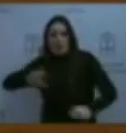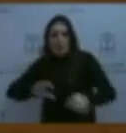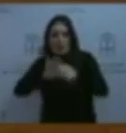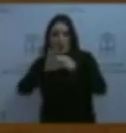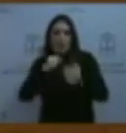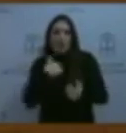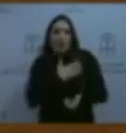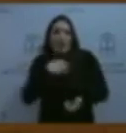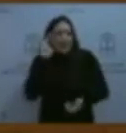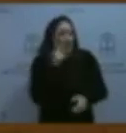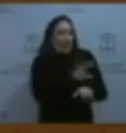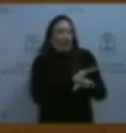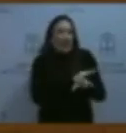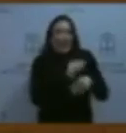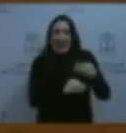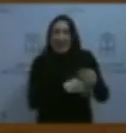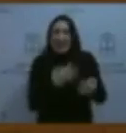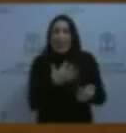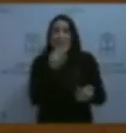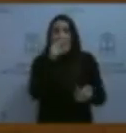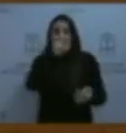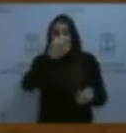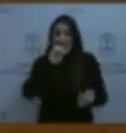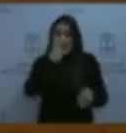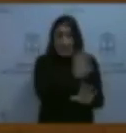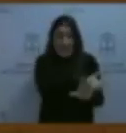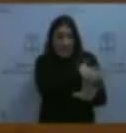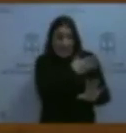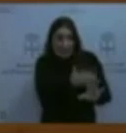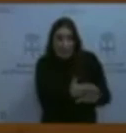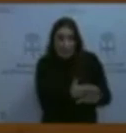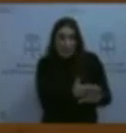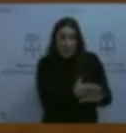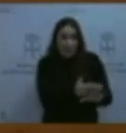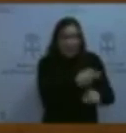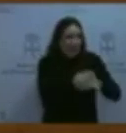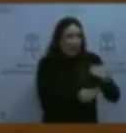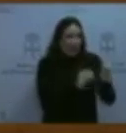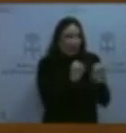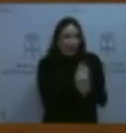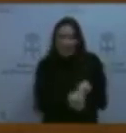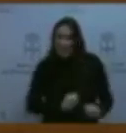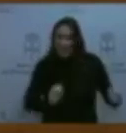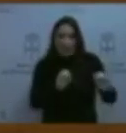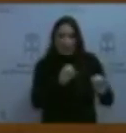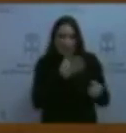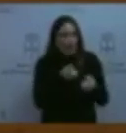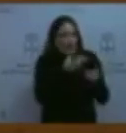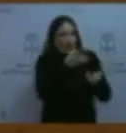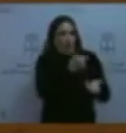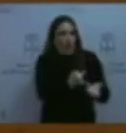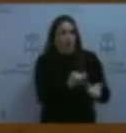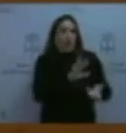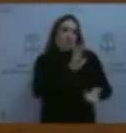saber qué ha hecho la Consejería al respecto y por qué desde 2013, qué le consta, no ha actuado en base a la información que obra en su poder y que